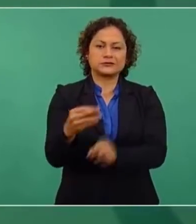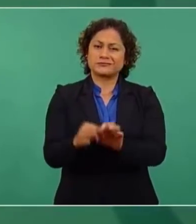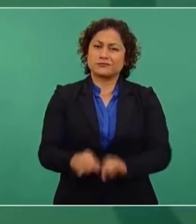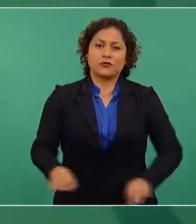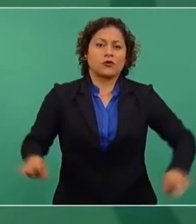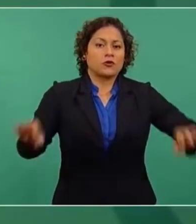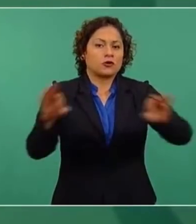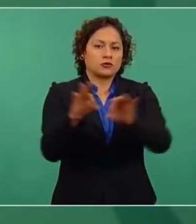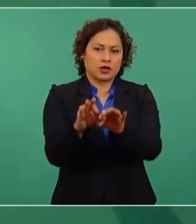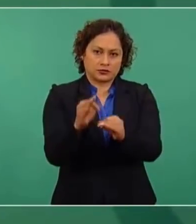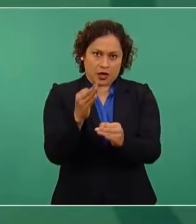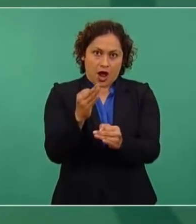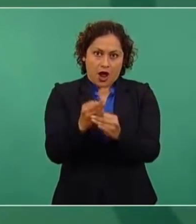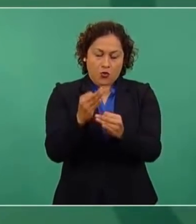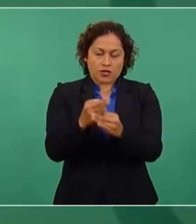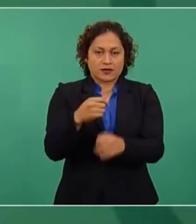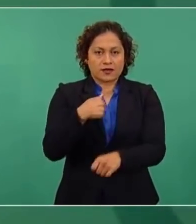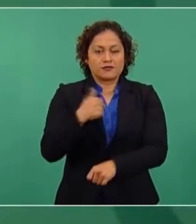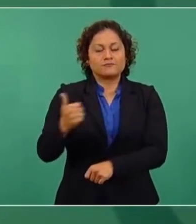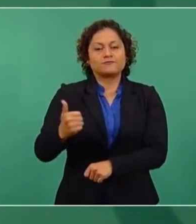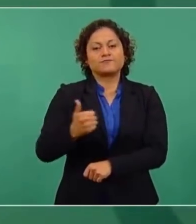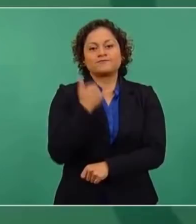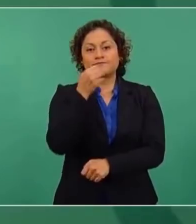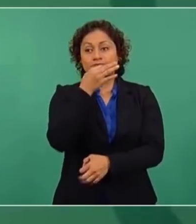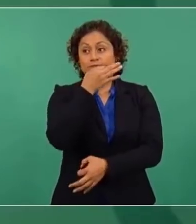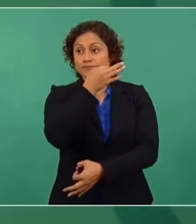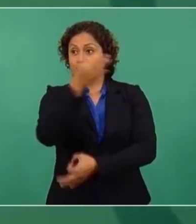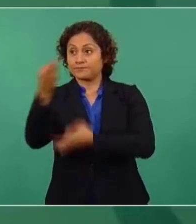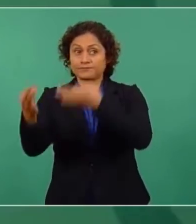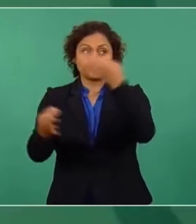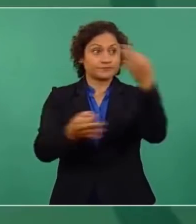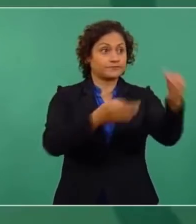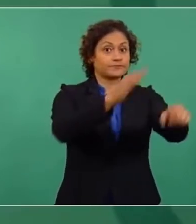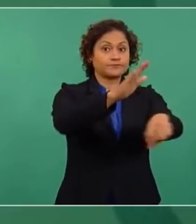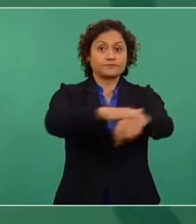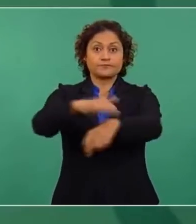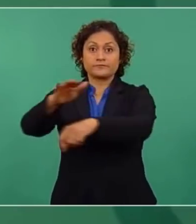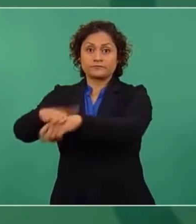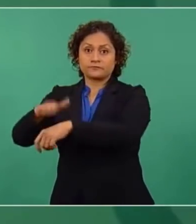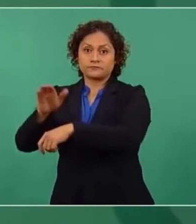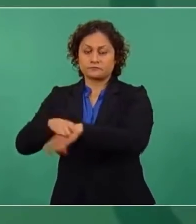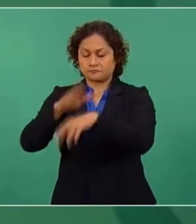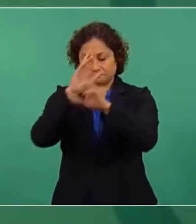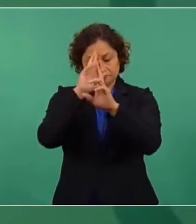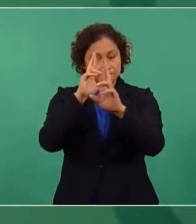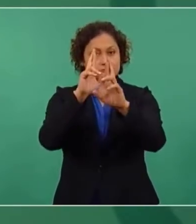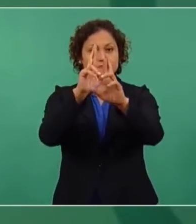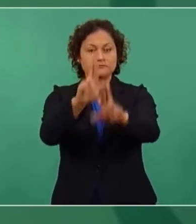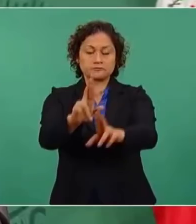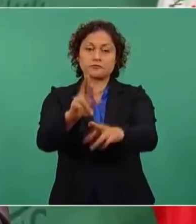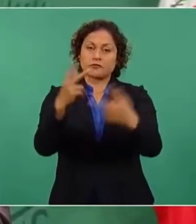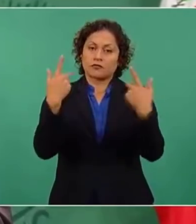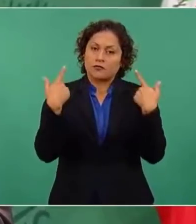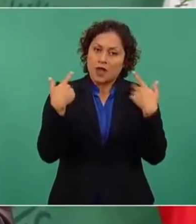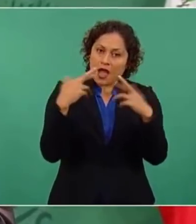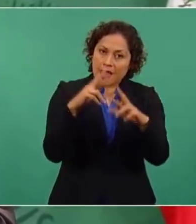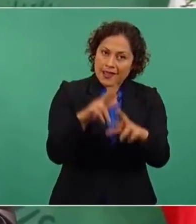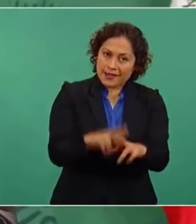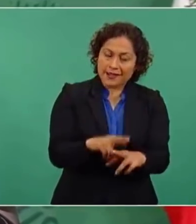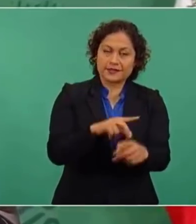maestras, a maestros, a madres, a padres de familia, para que vayan niñas, niños,